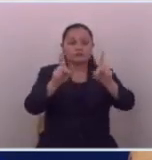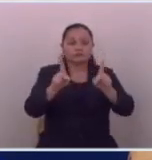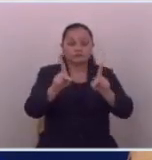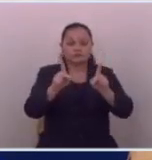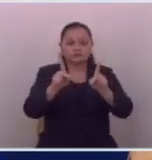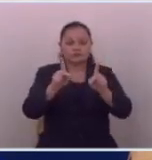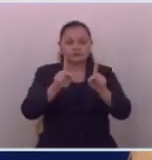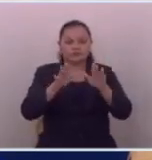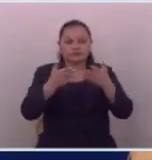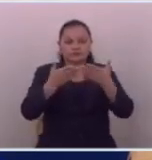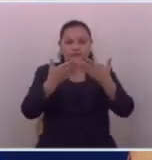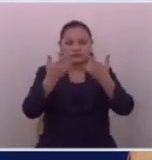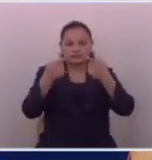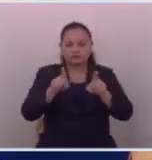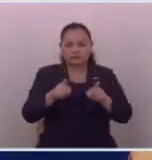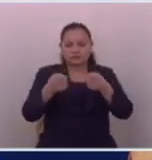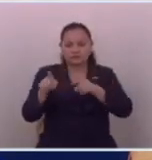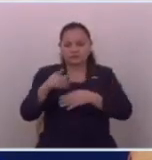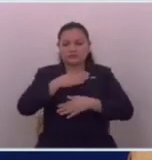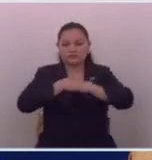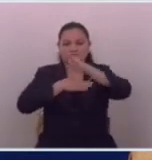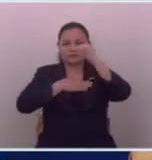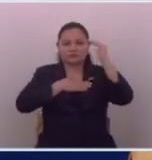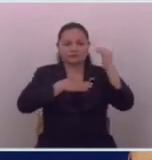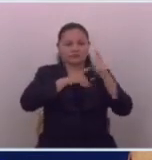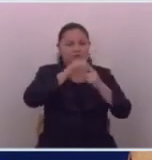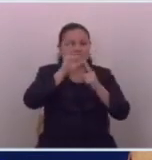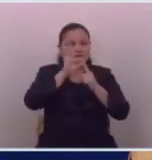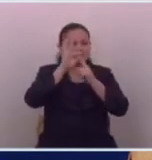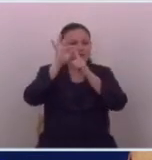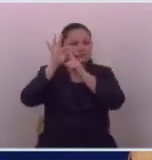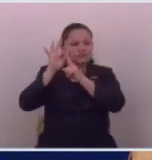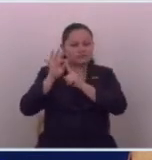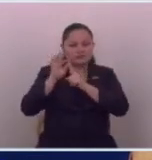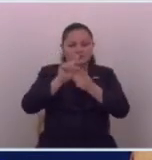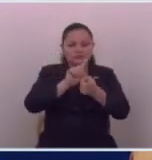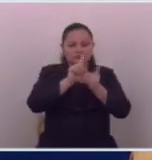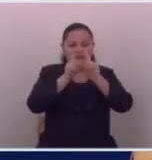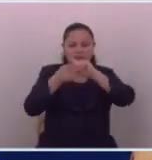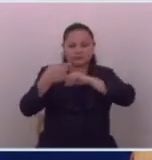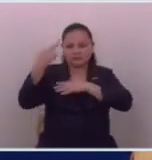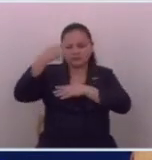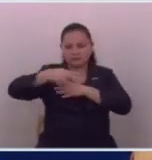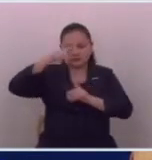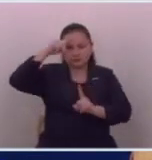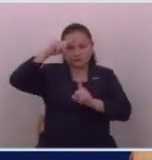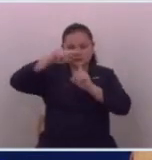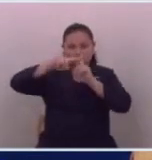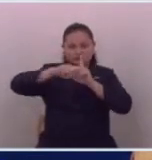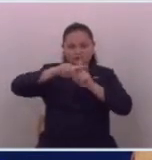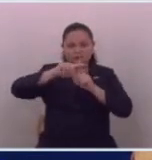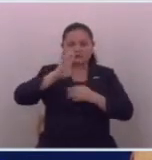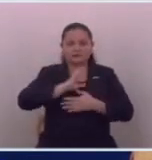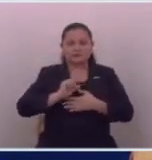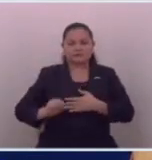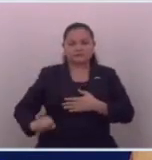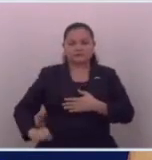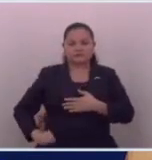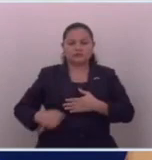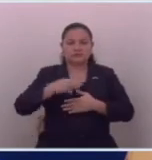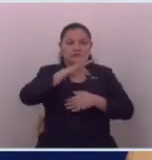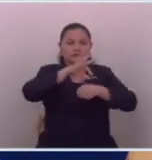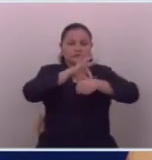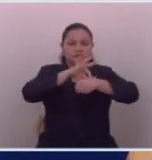Sobre el acontecer de nuestro país y especialmente sobre los cambios reales y positivos que El Salvador está